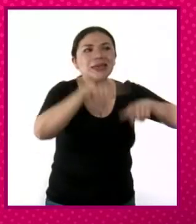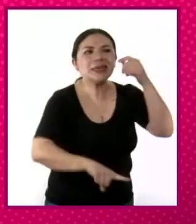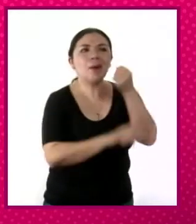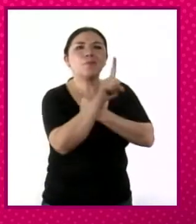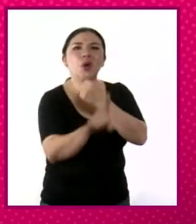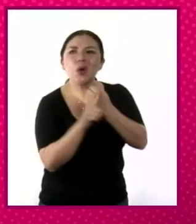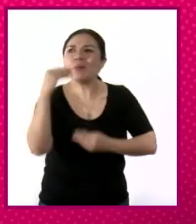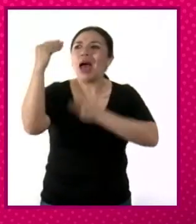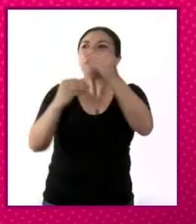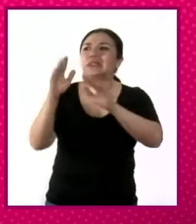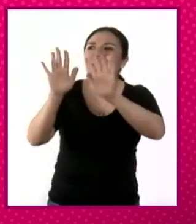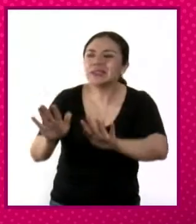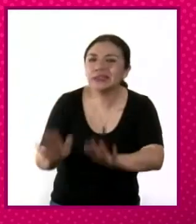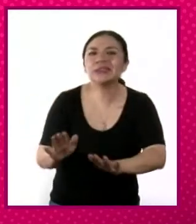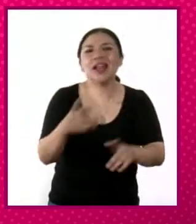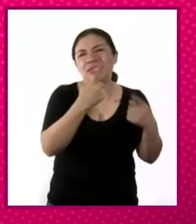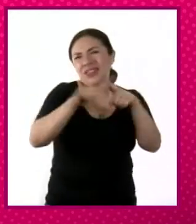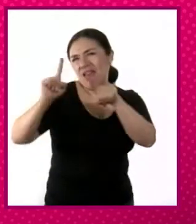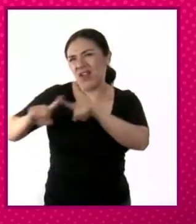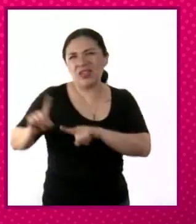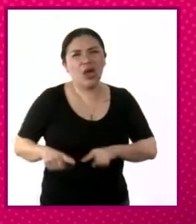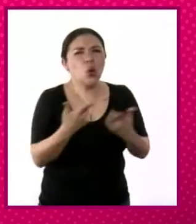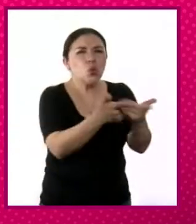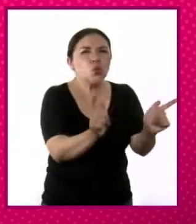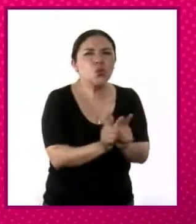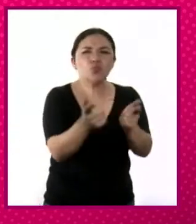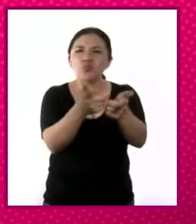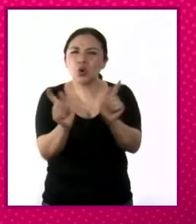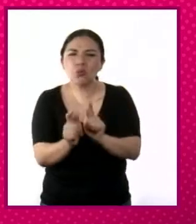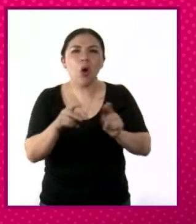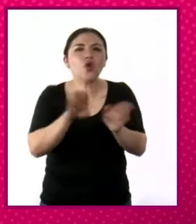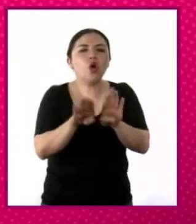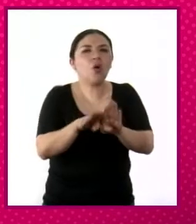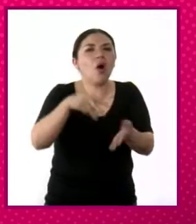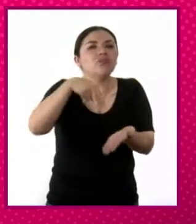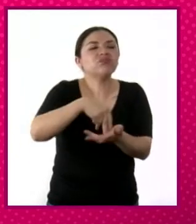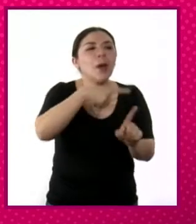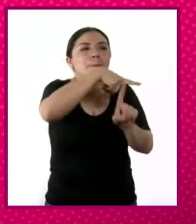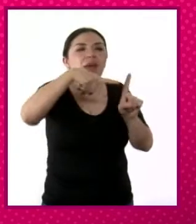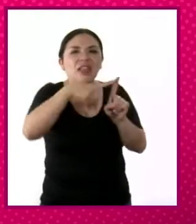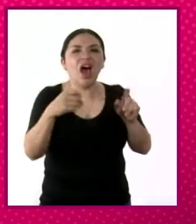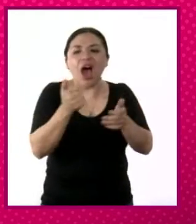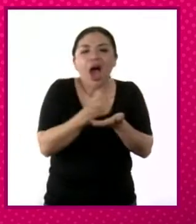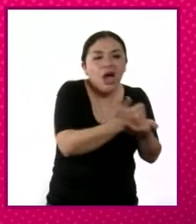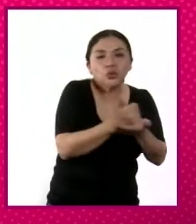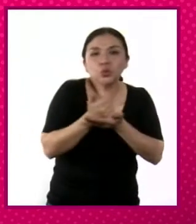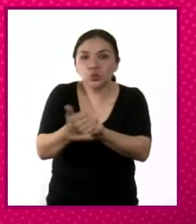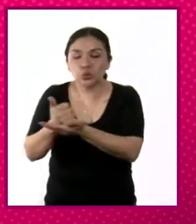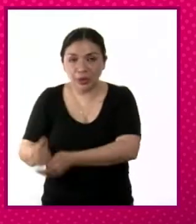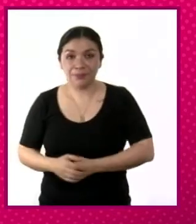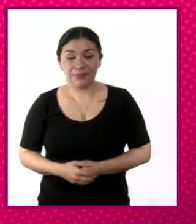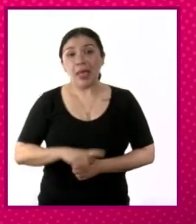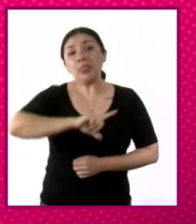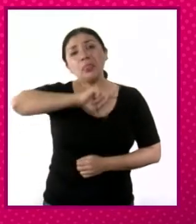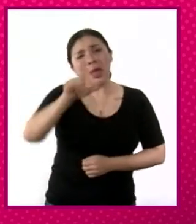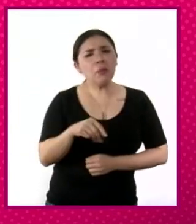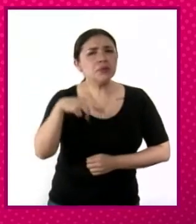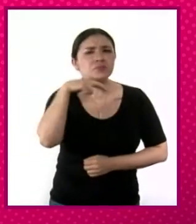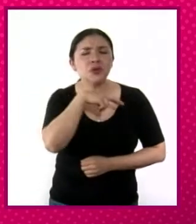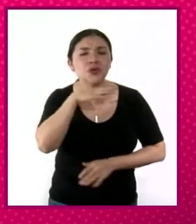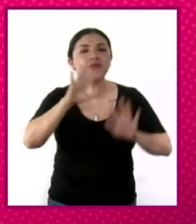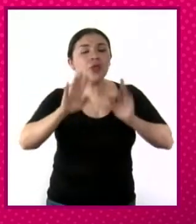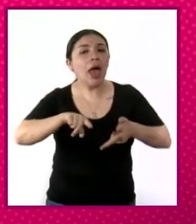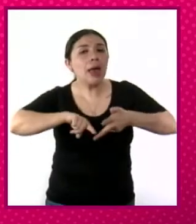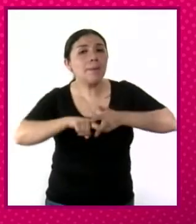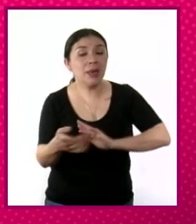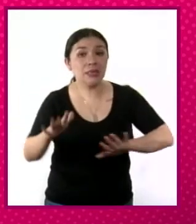resuelve los enfrentamientos entre los diferentes grupos políticos que se acaban de sumar a este partido. Muy pronto, se le comienza